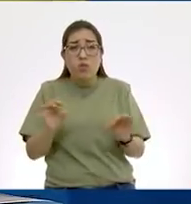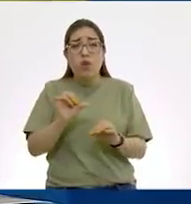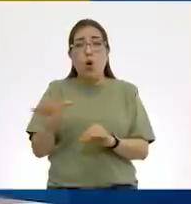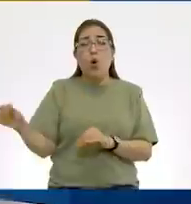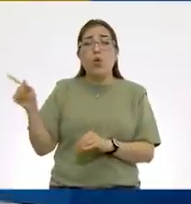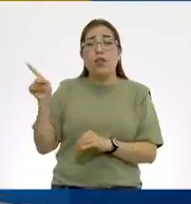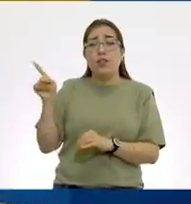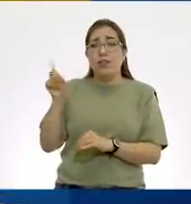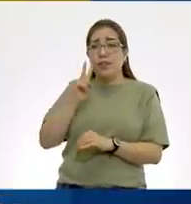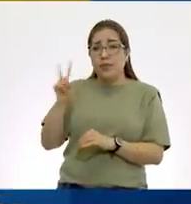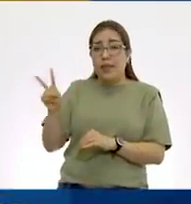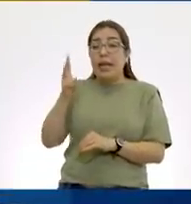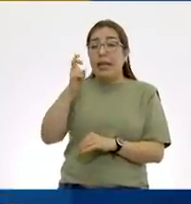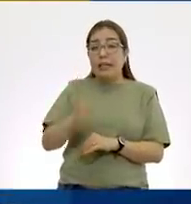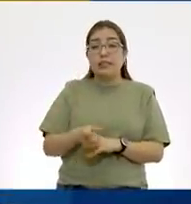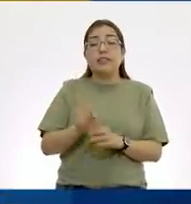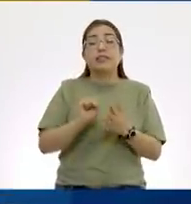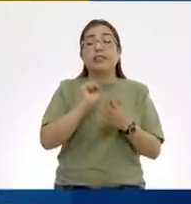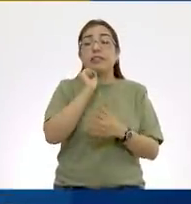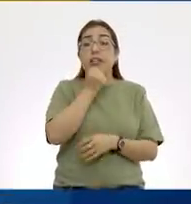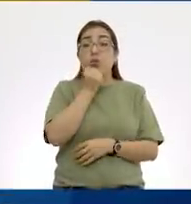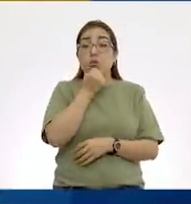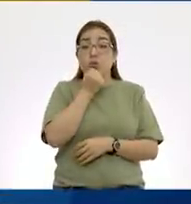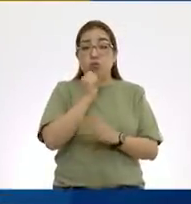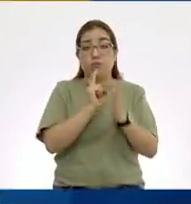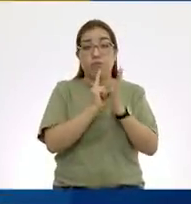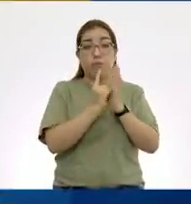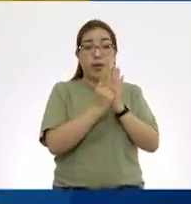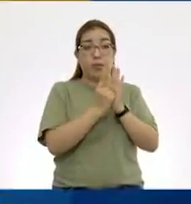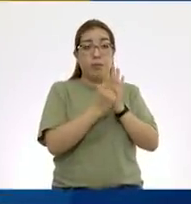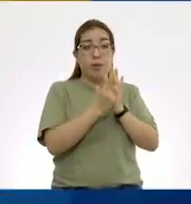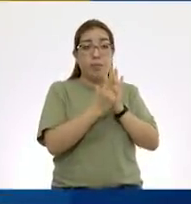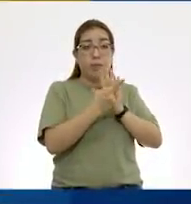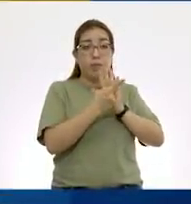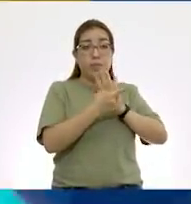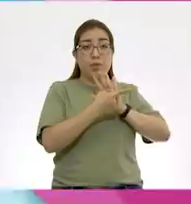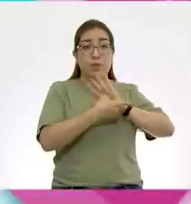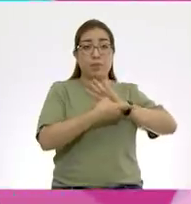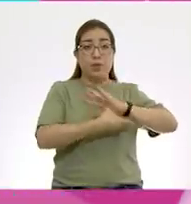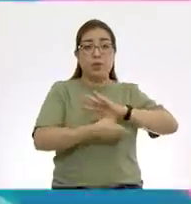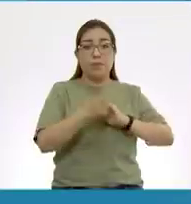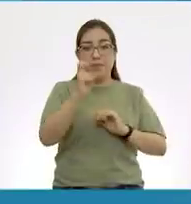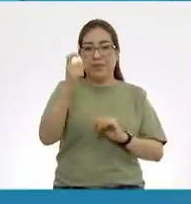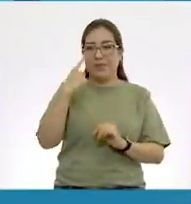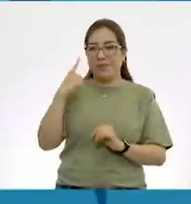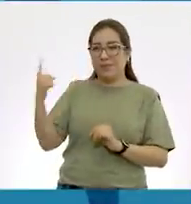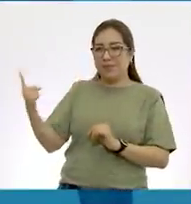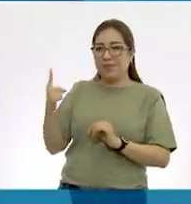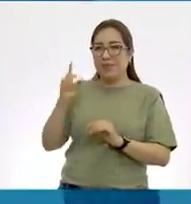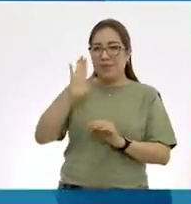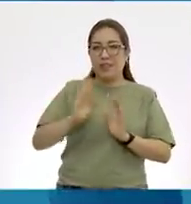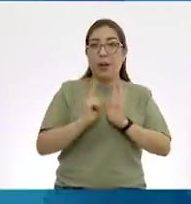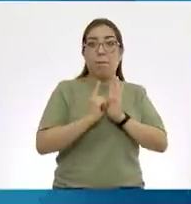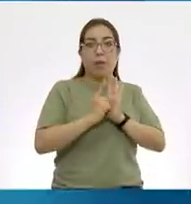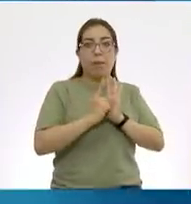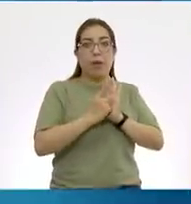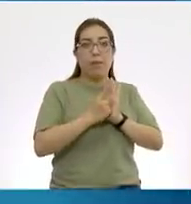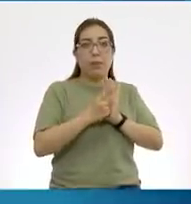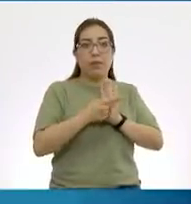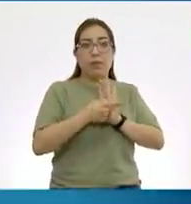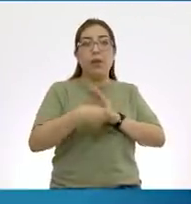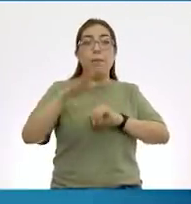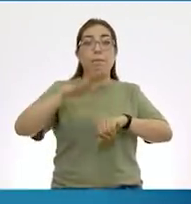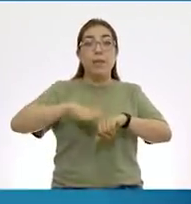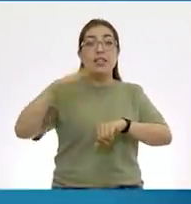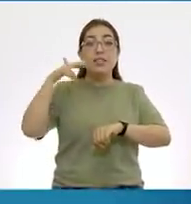que es la que marca los segundos. Y si observamos un reloj analógico, es la que podemos observar que va avanzando. La que ves